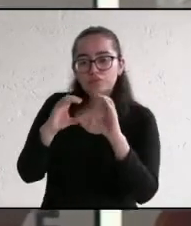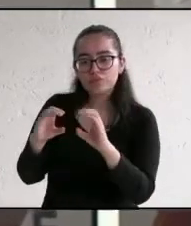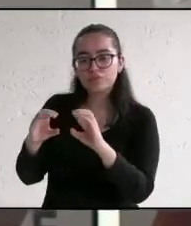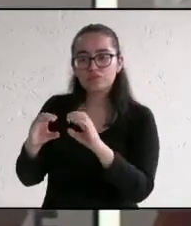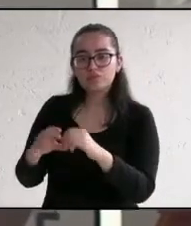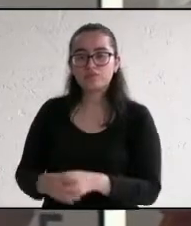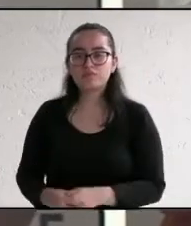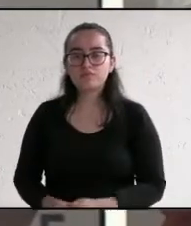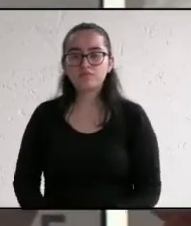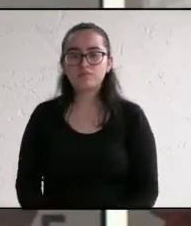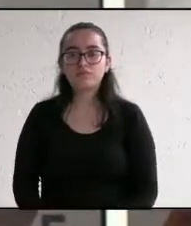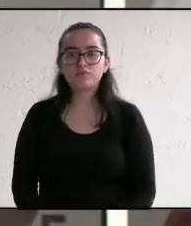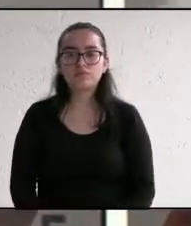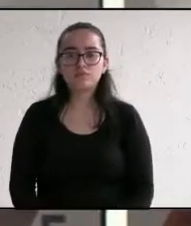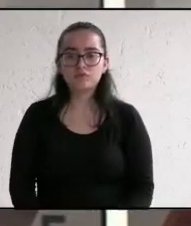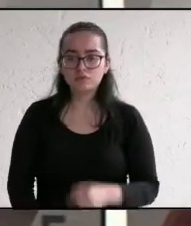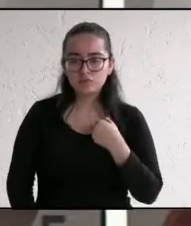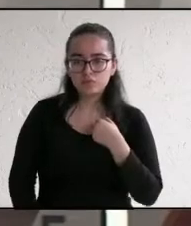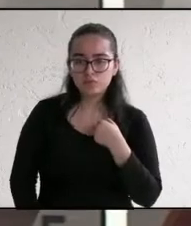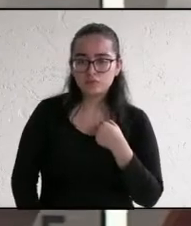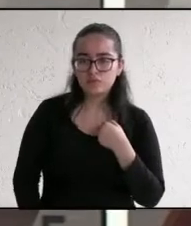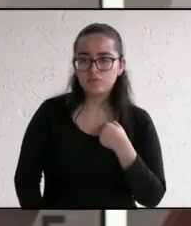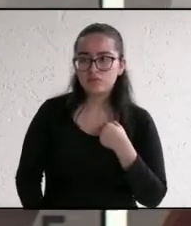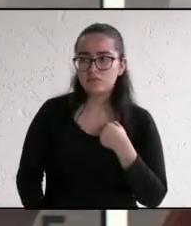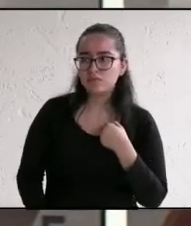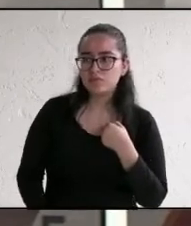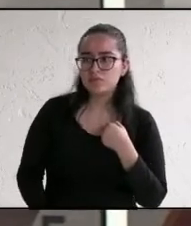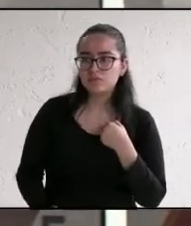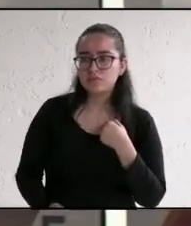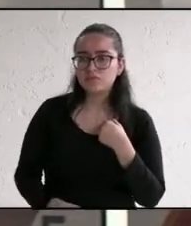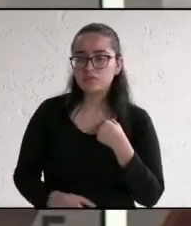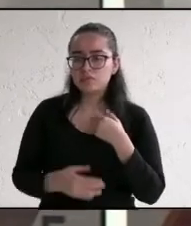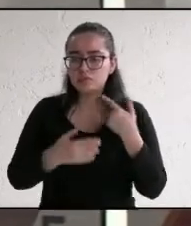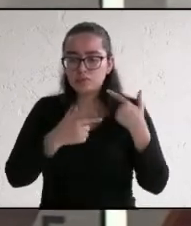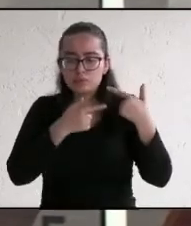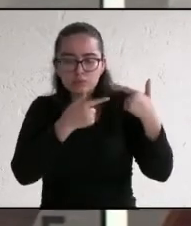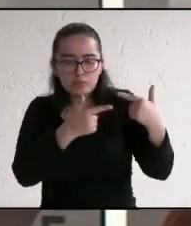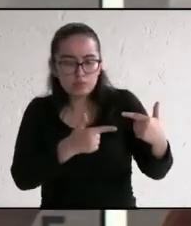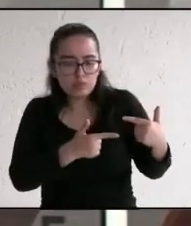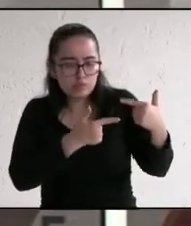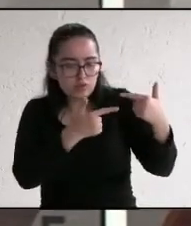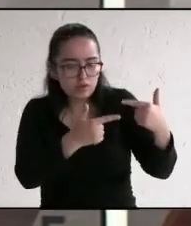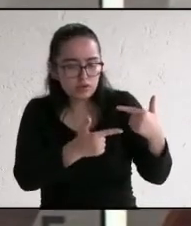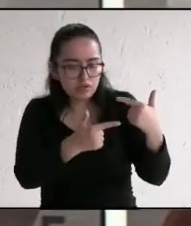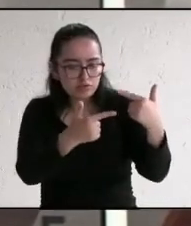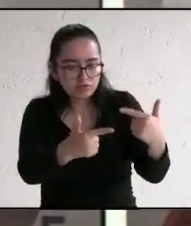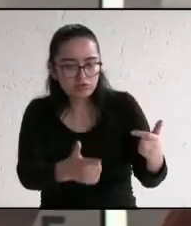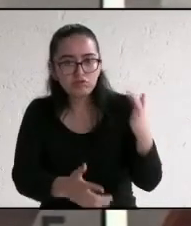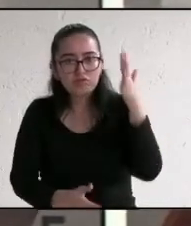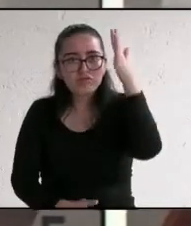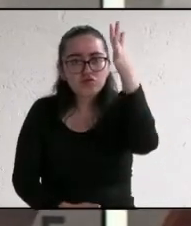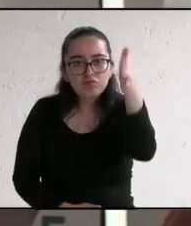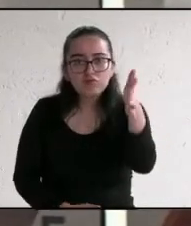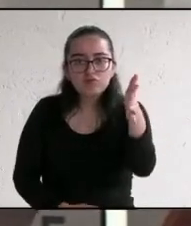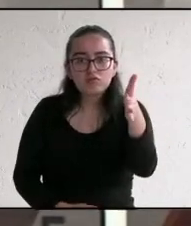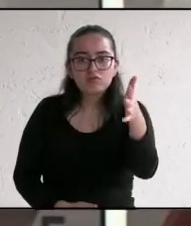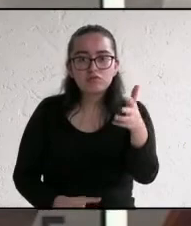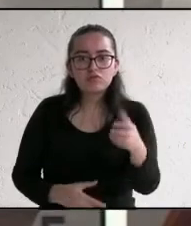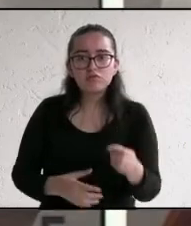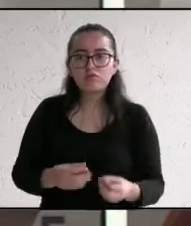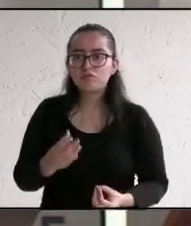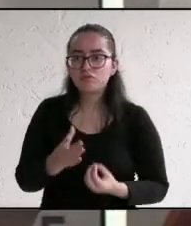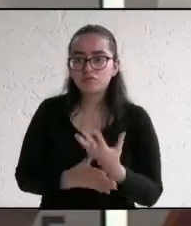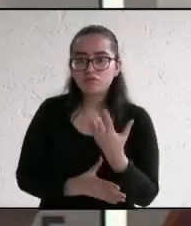presente sin comprometer la capacidad de las generaciones futuras para satisfacer sus propias